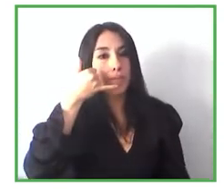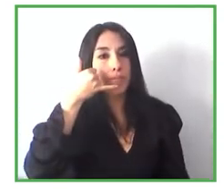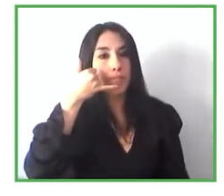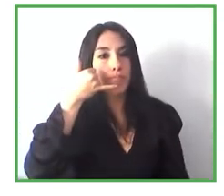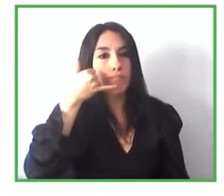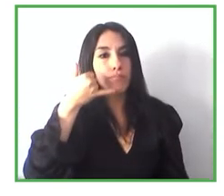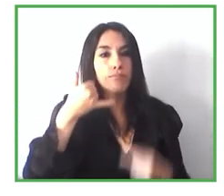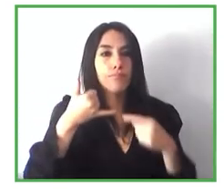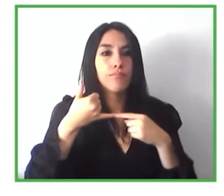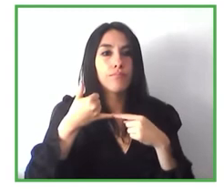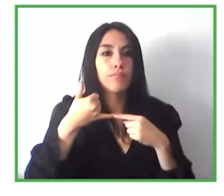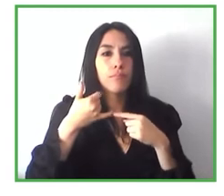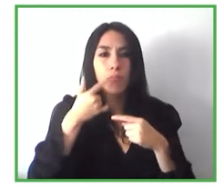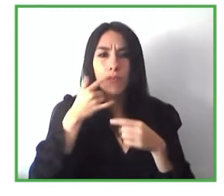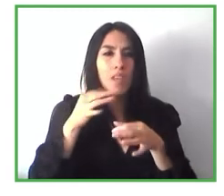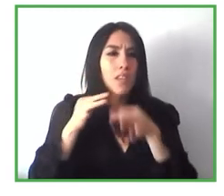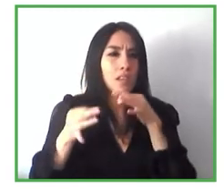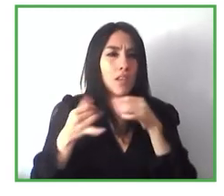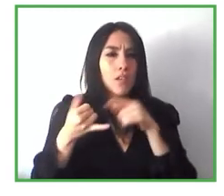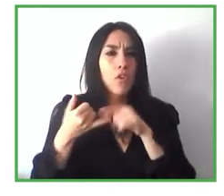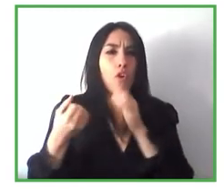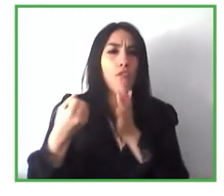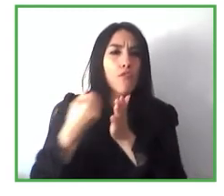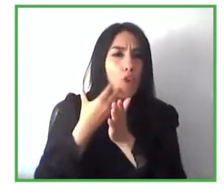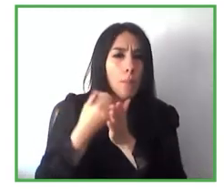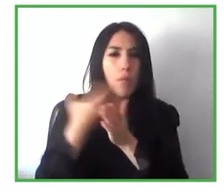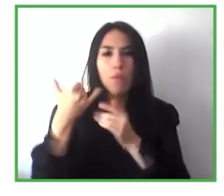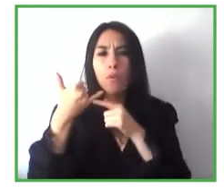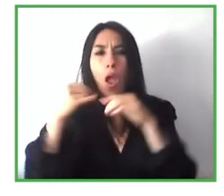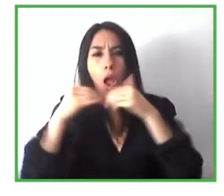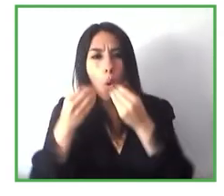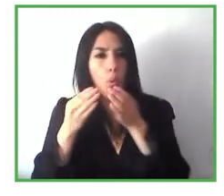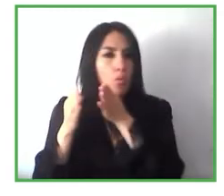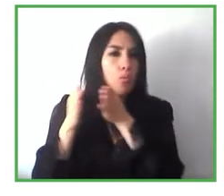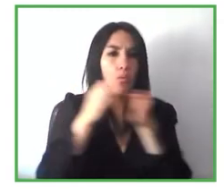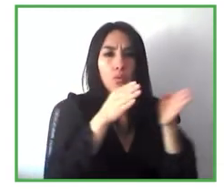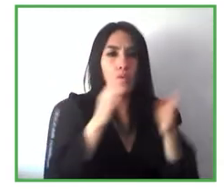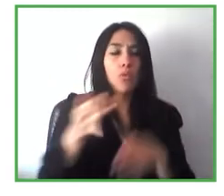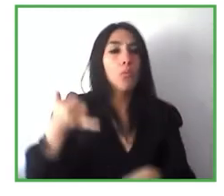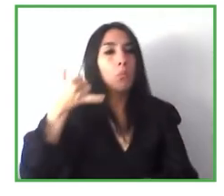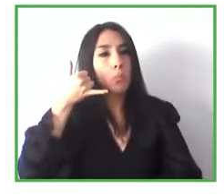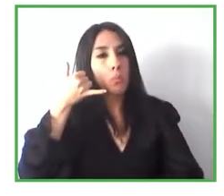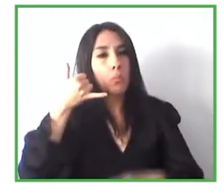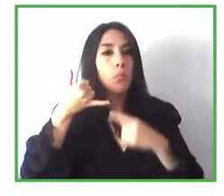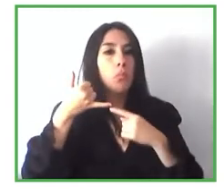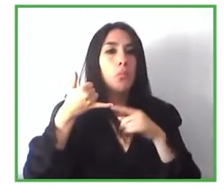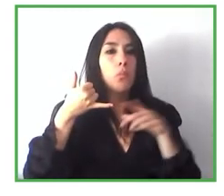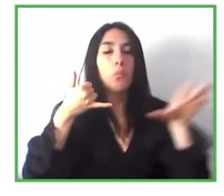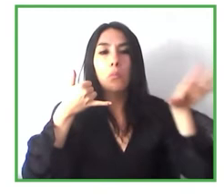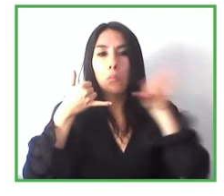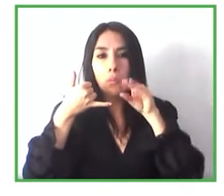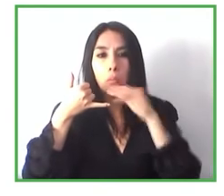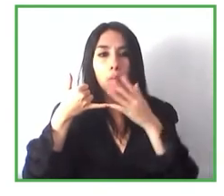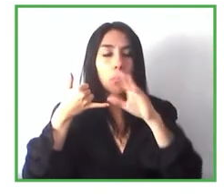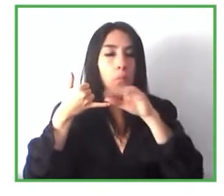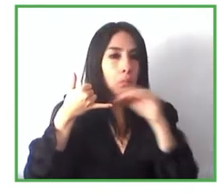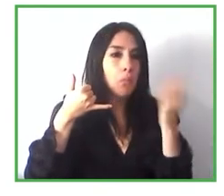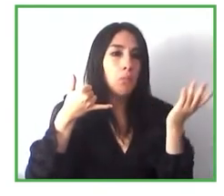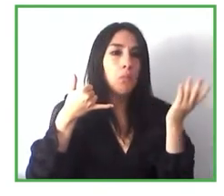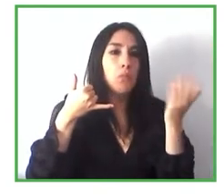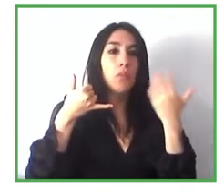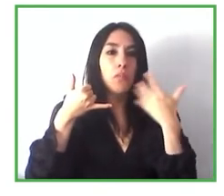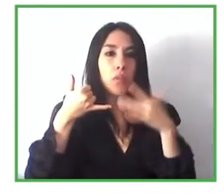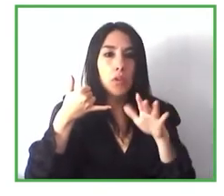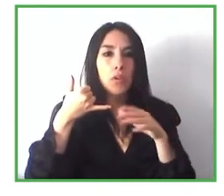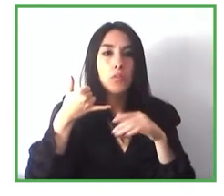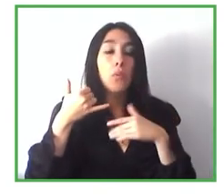y hace un gesto alrededor identificar la señalítica recibe la información y posteriormente si lo desea y piensa